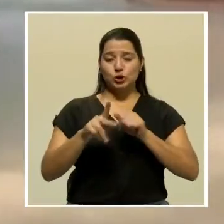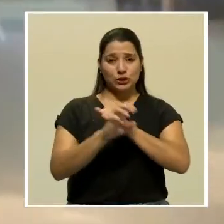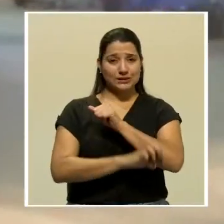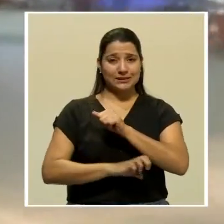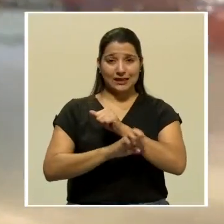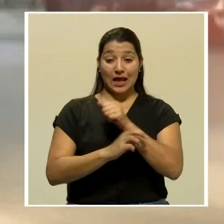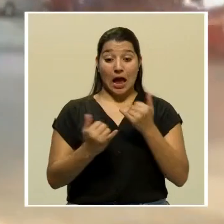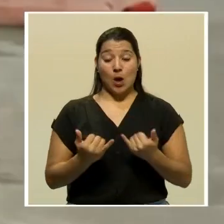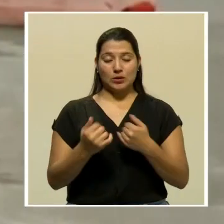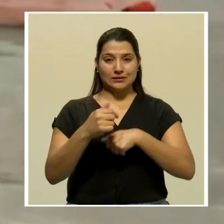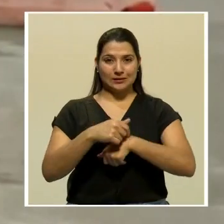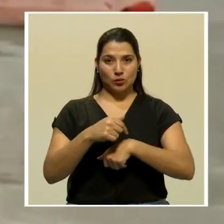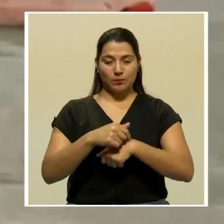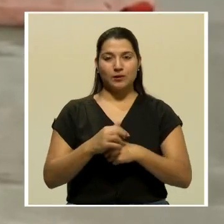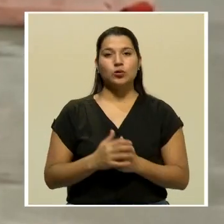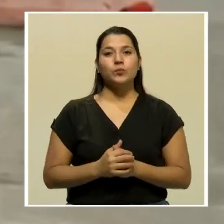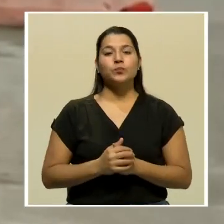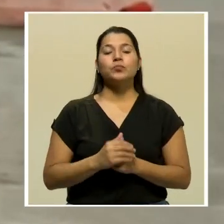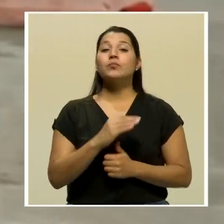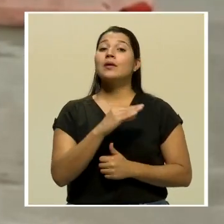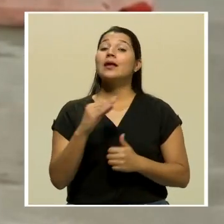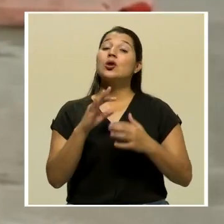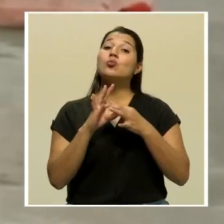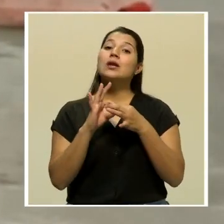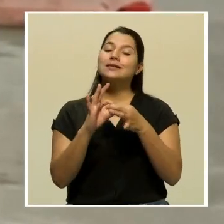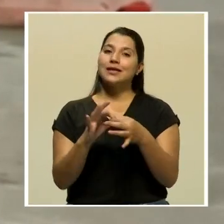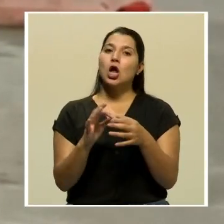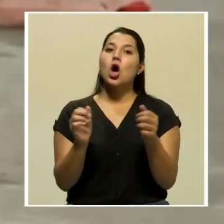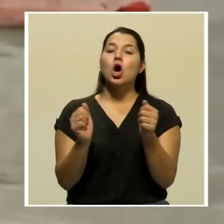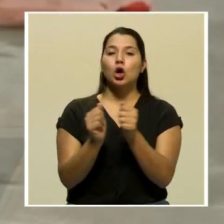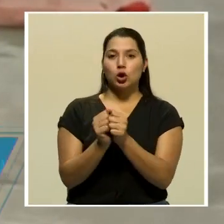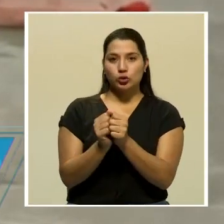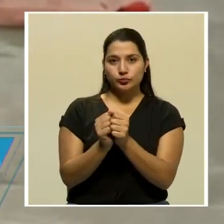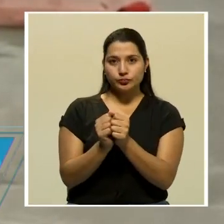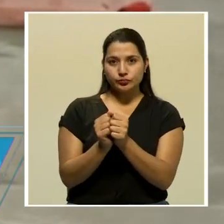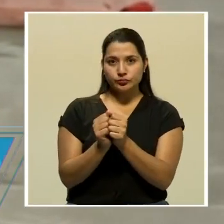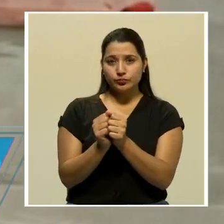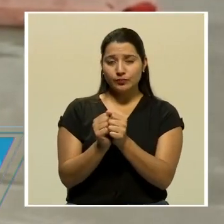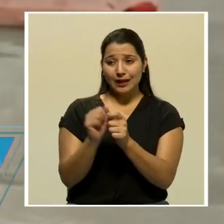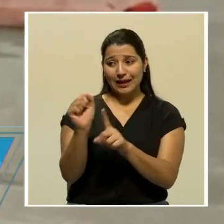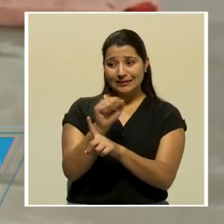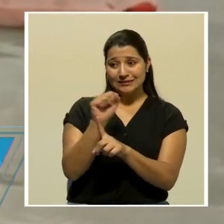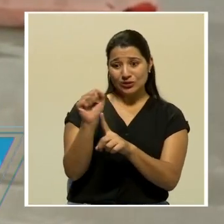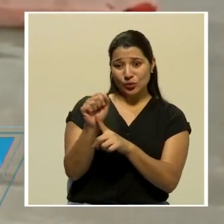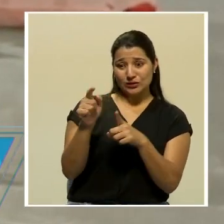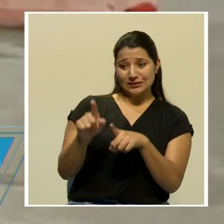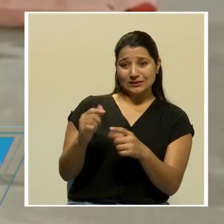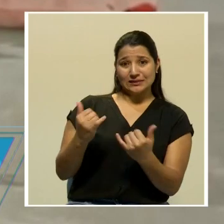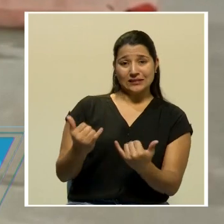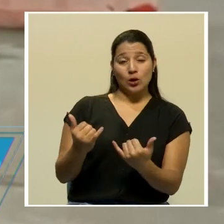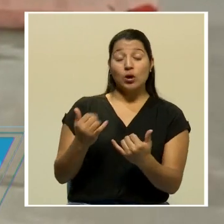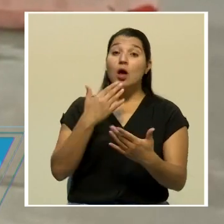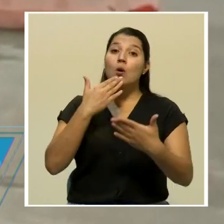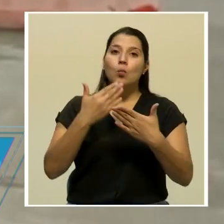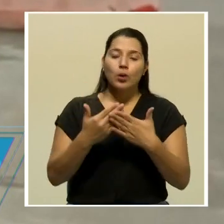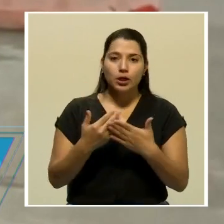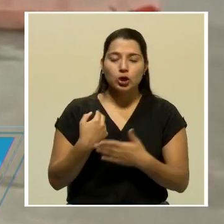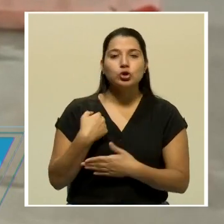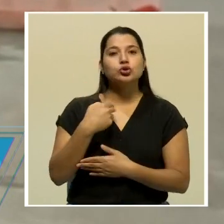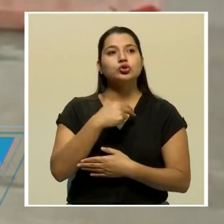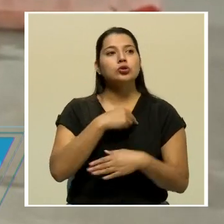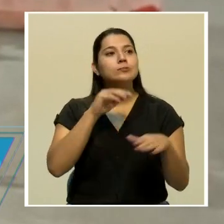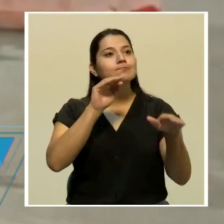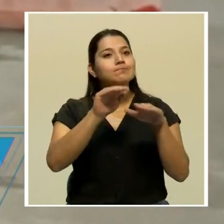en este momento. Y con respecto al movimiento que se está presentando, bueno, hacemos un llamado de que las personas no